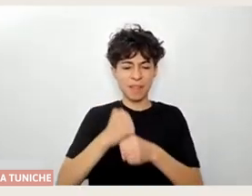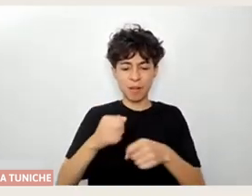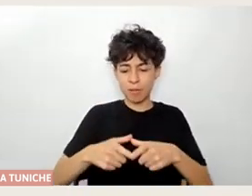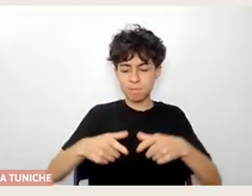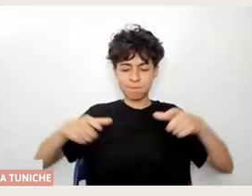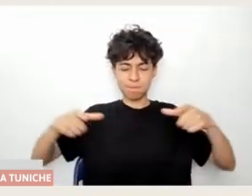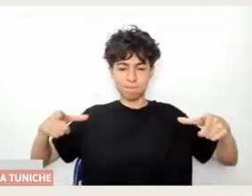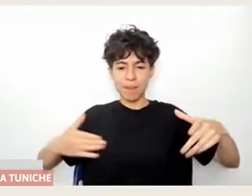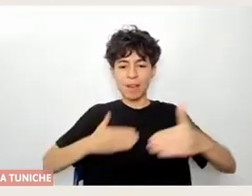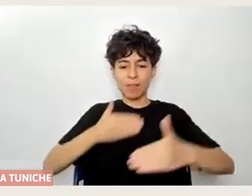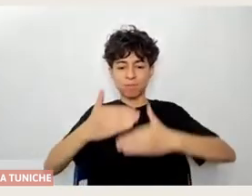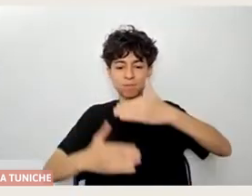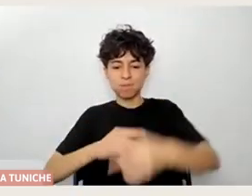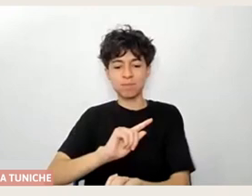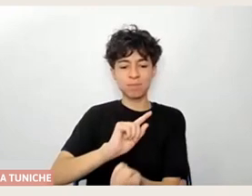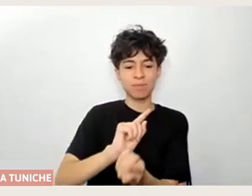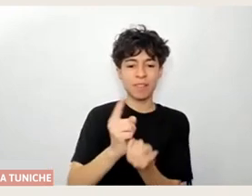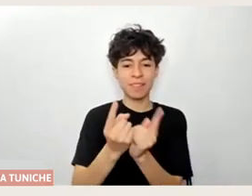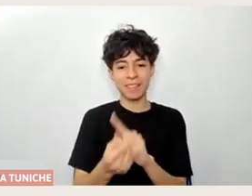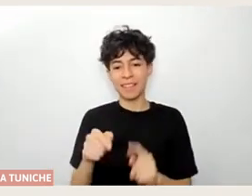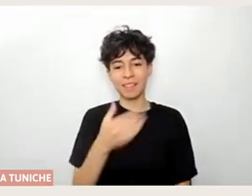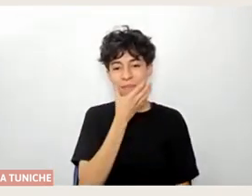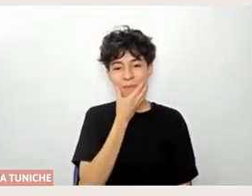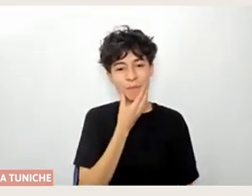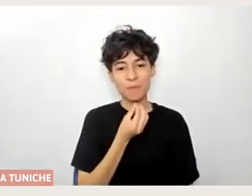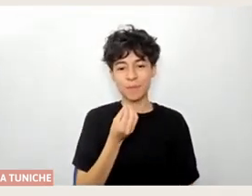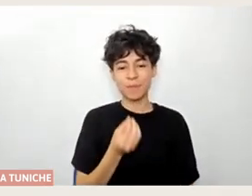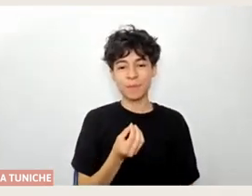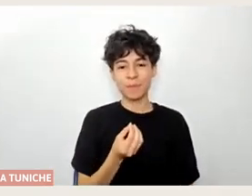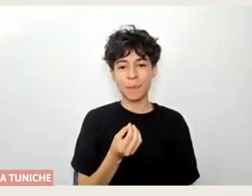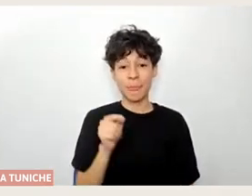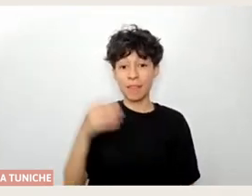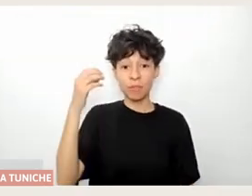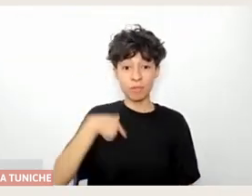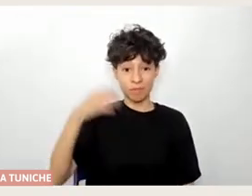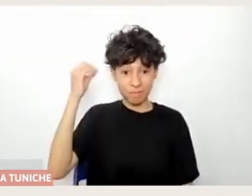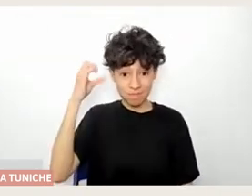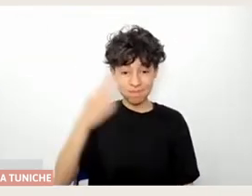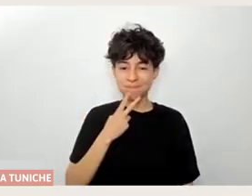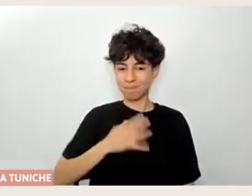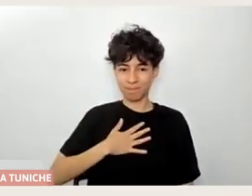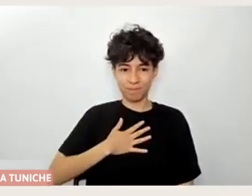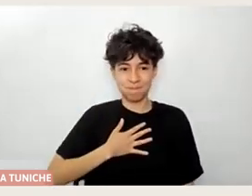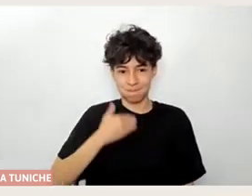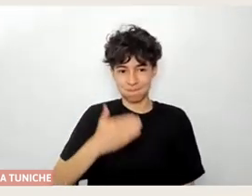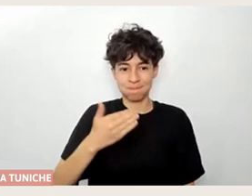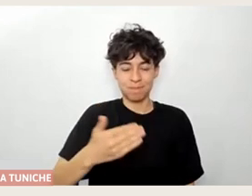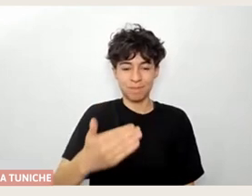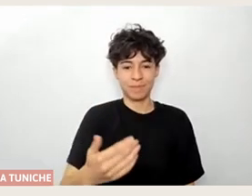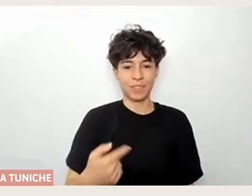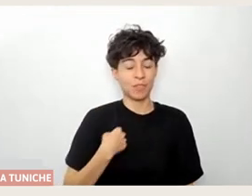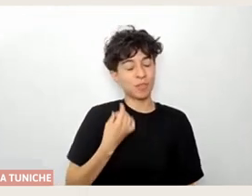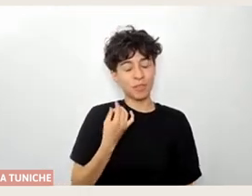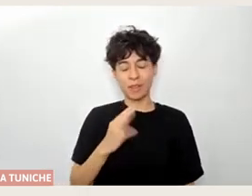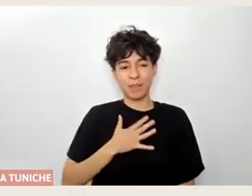con distintas temporalidades y eso es para mí un aprendizaje de vida, así que yo solamente tengo palabras